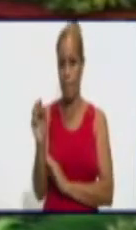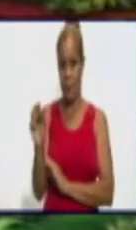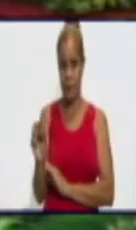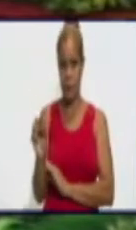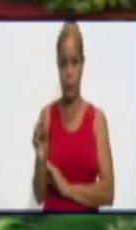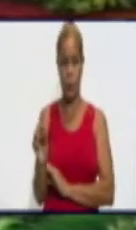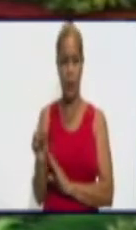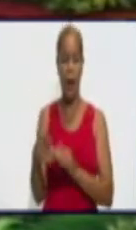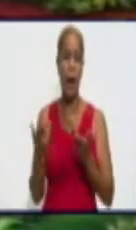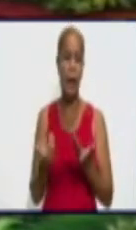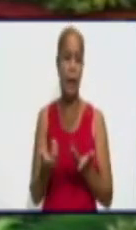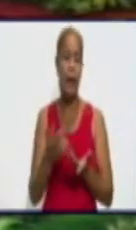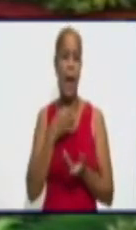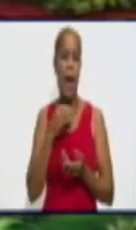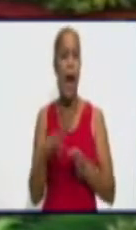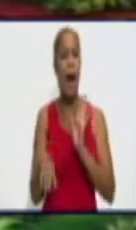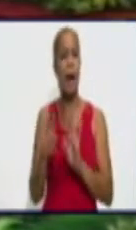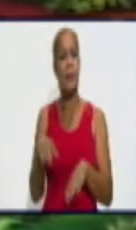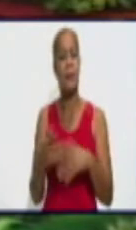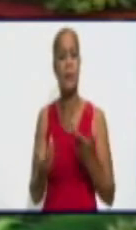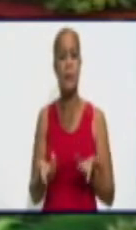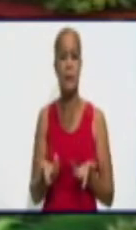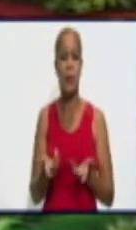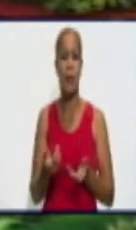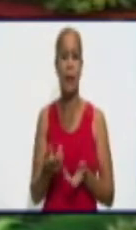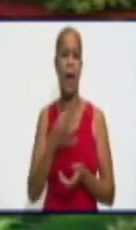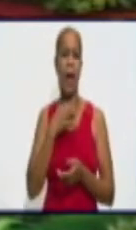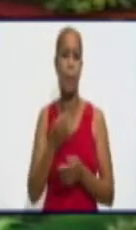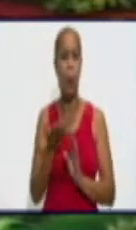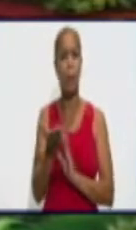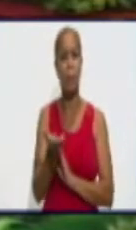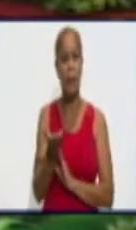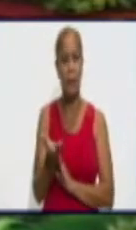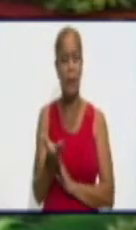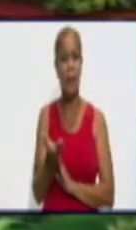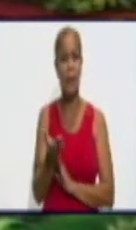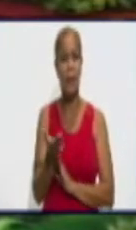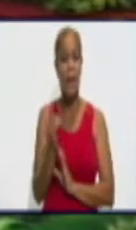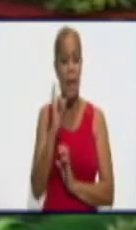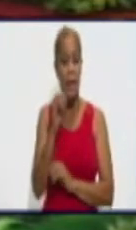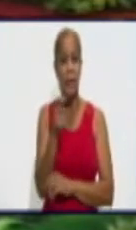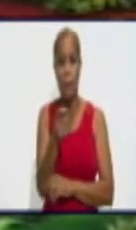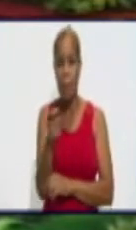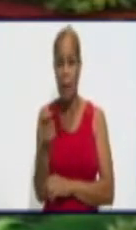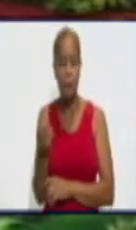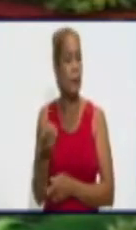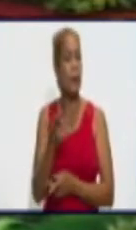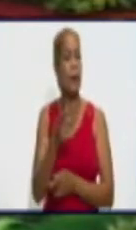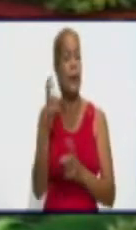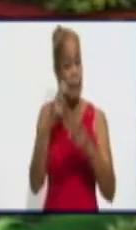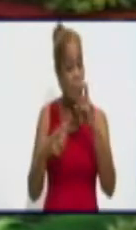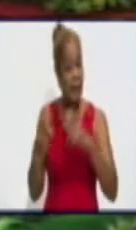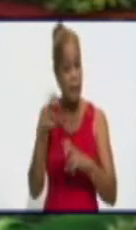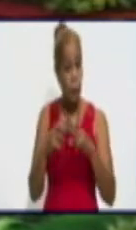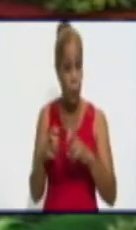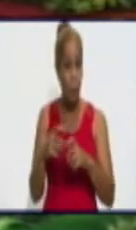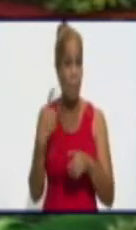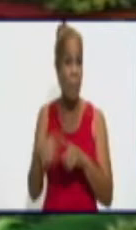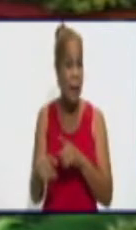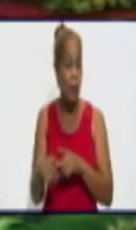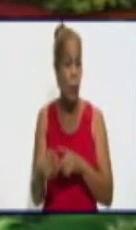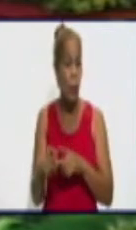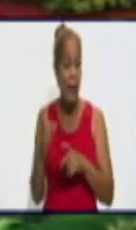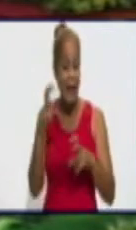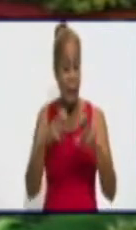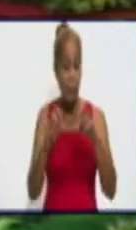en algún momento piden la presencia del inspector. El inspector no es el que va a resolver el problema. El problema lo vamos a resolver nosotros